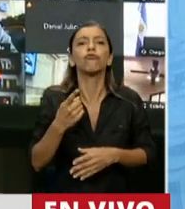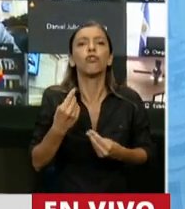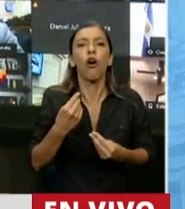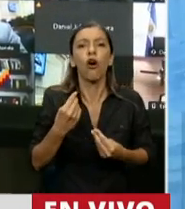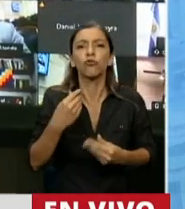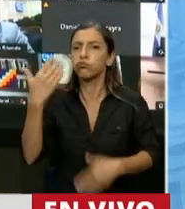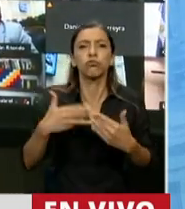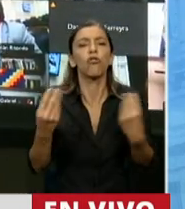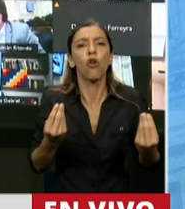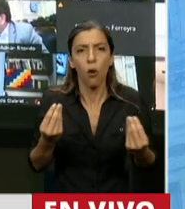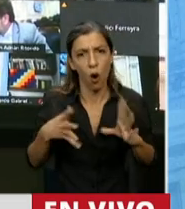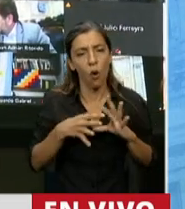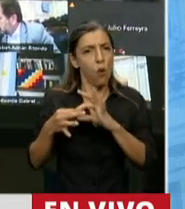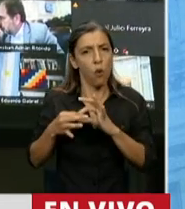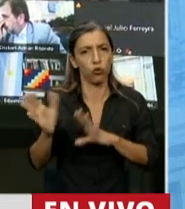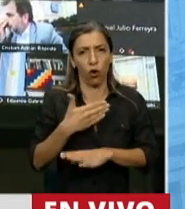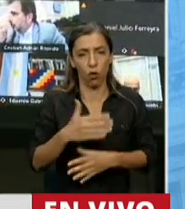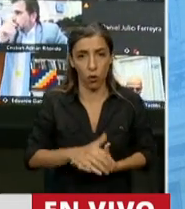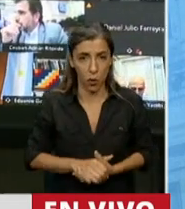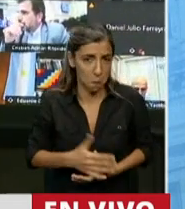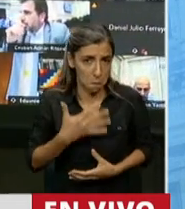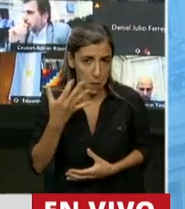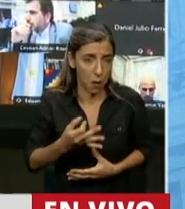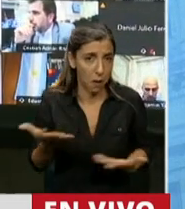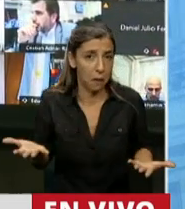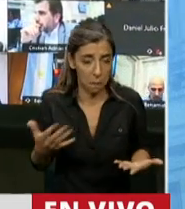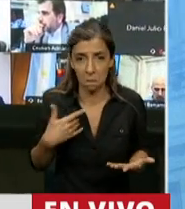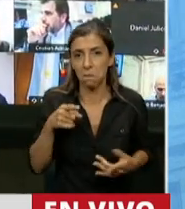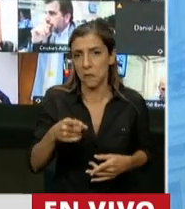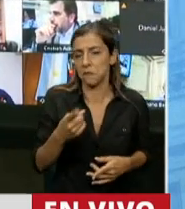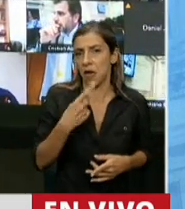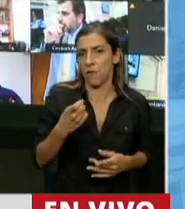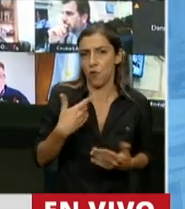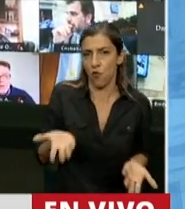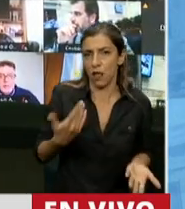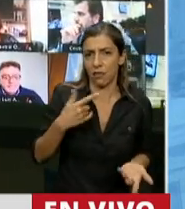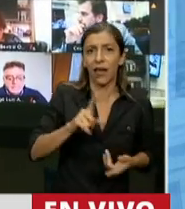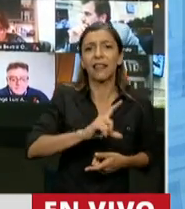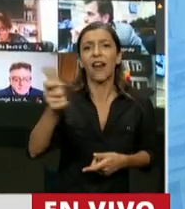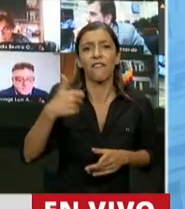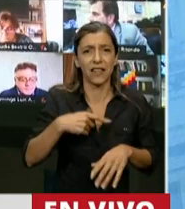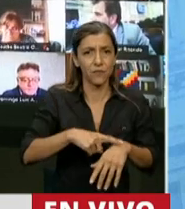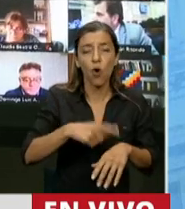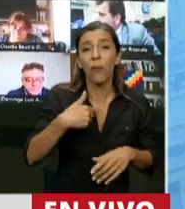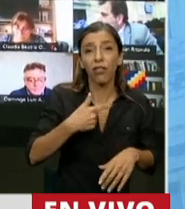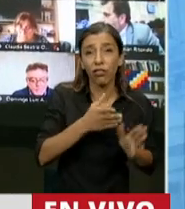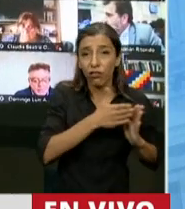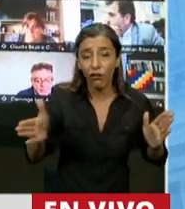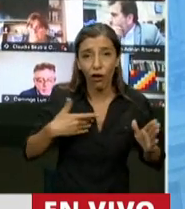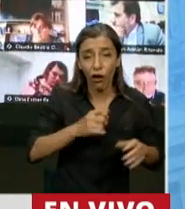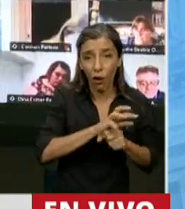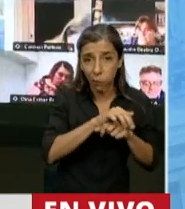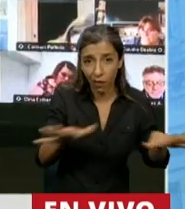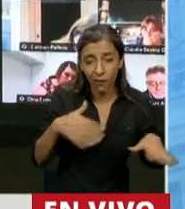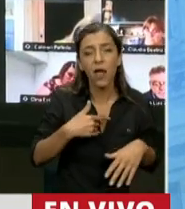por afinidad política. Si no, fíjese, señor presidente, las transferencias a las provincias en los primeros meses de la pandemia. Mientras